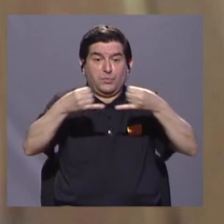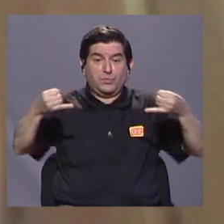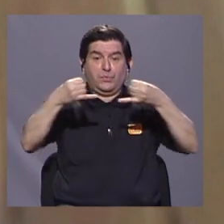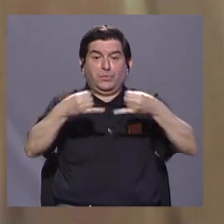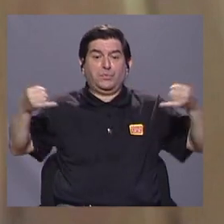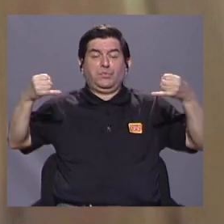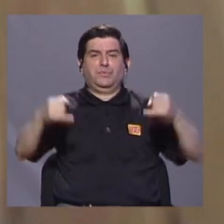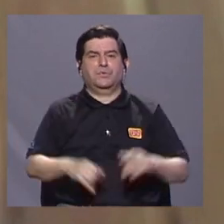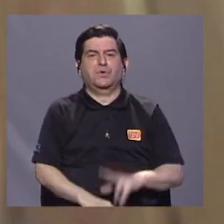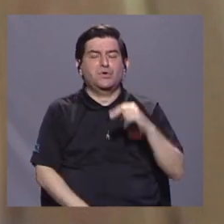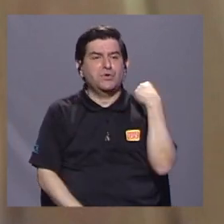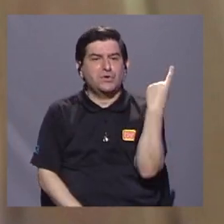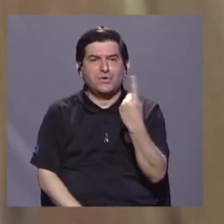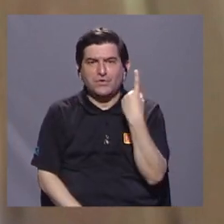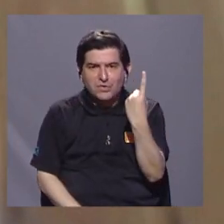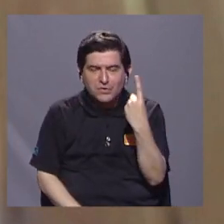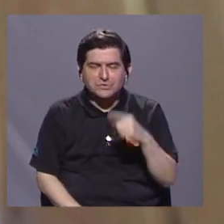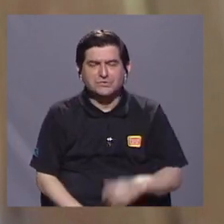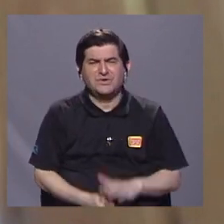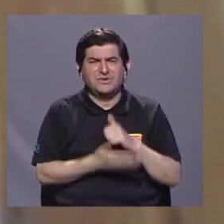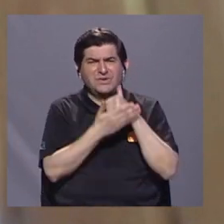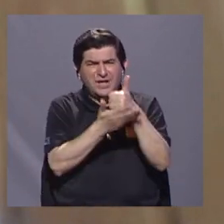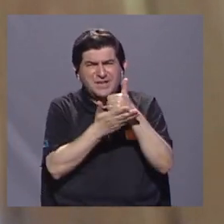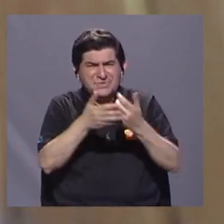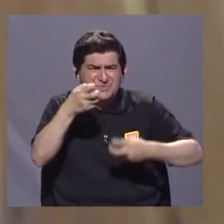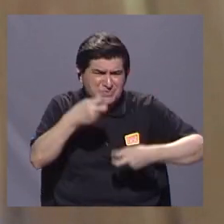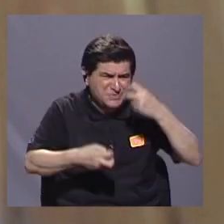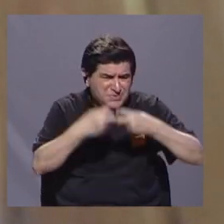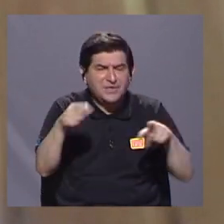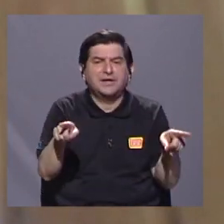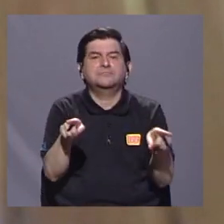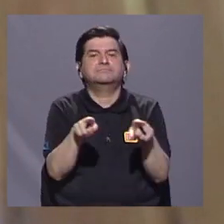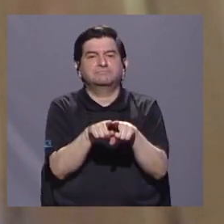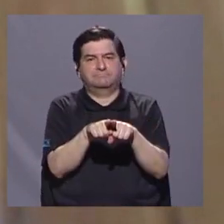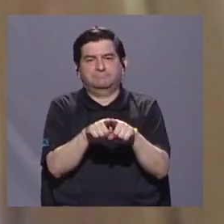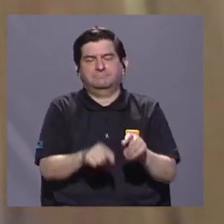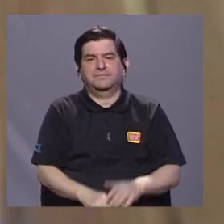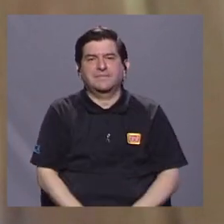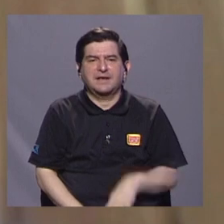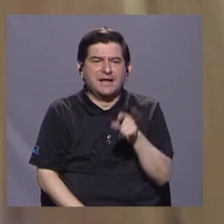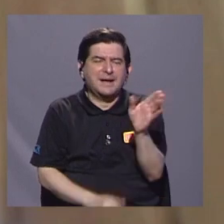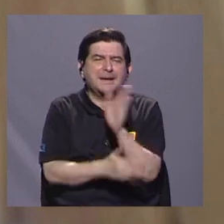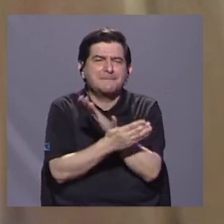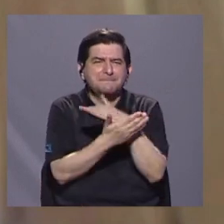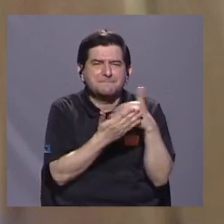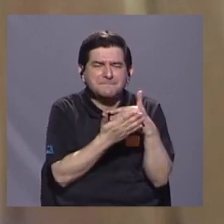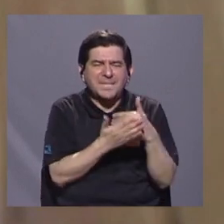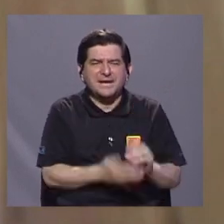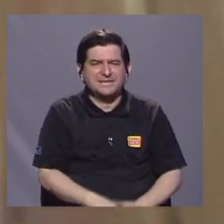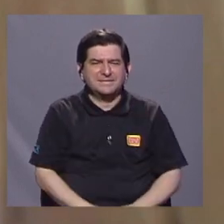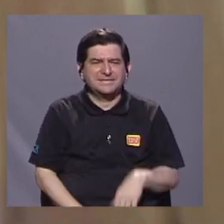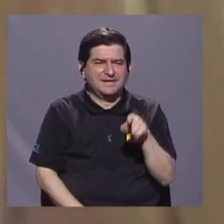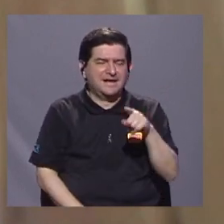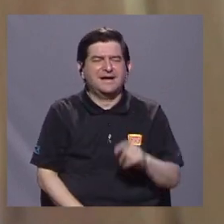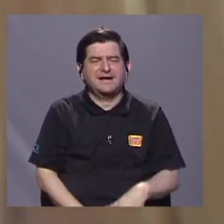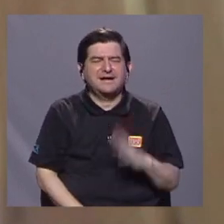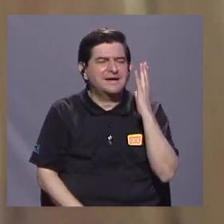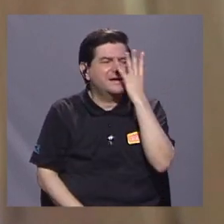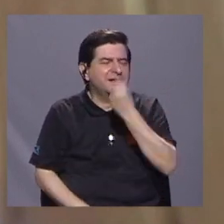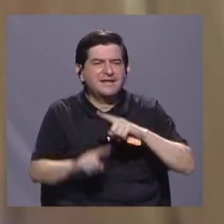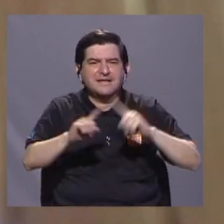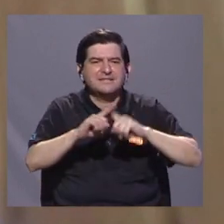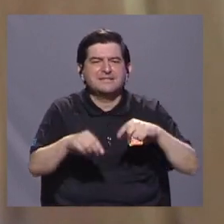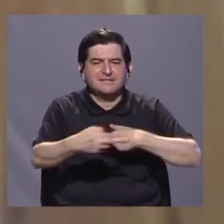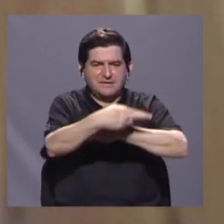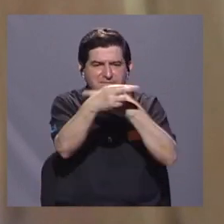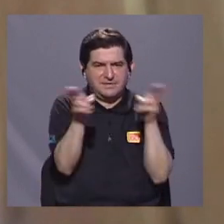postes y no solo eso contribuye al problema, sino también a una parte estética en las diferentes regiones, ¿verdad?